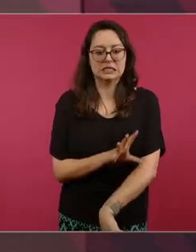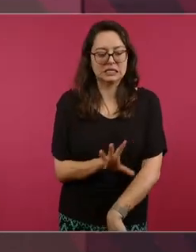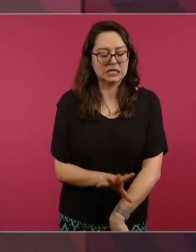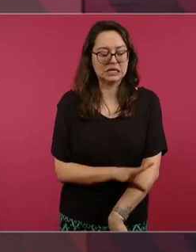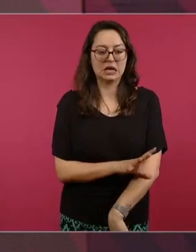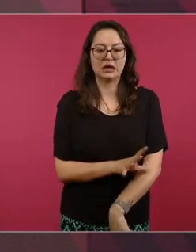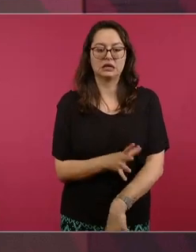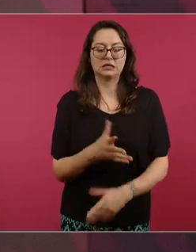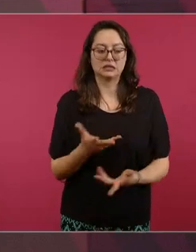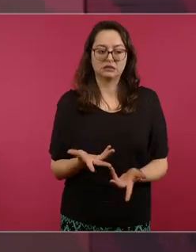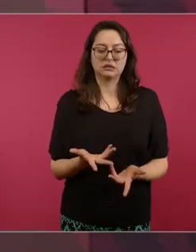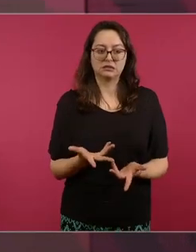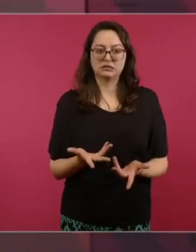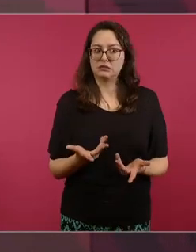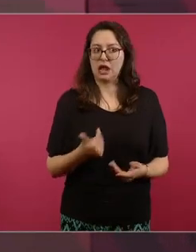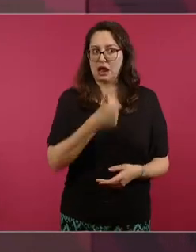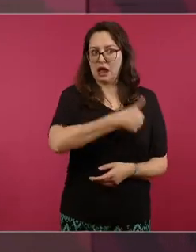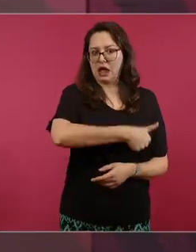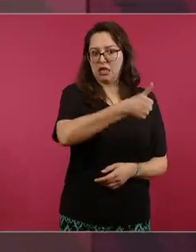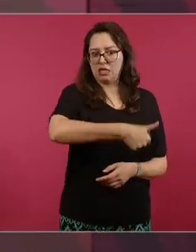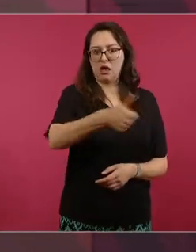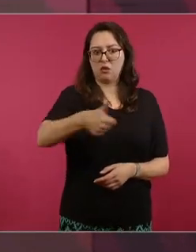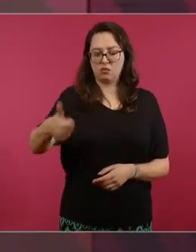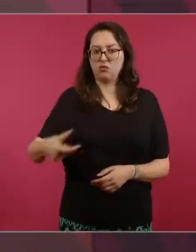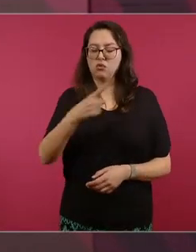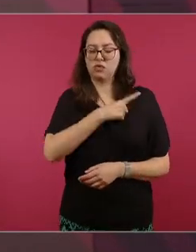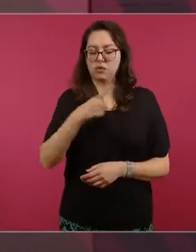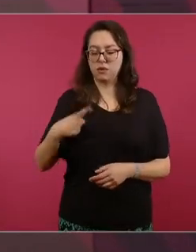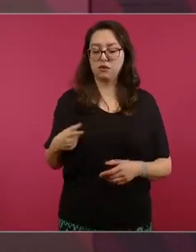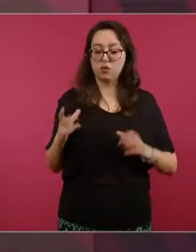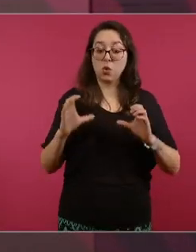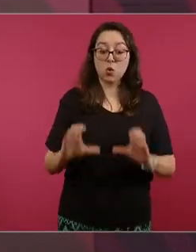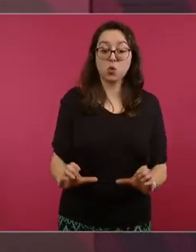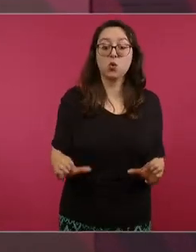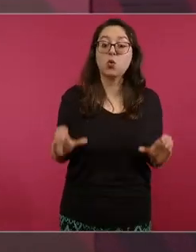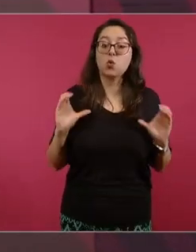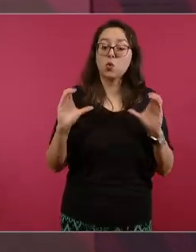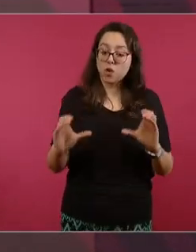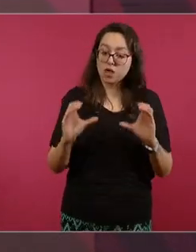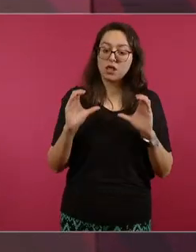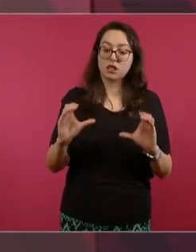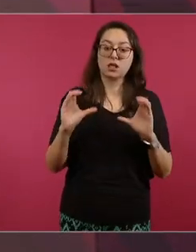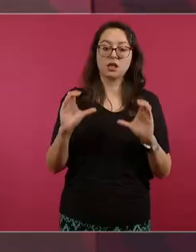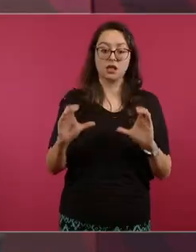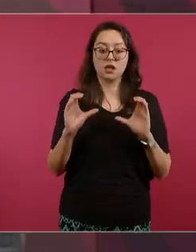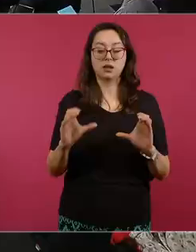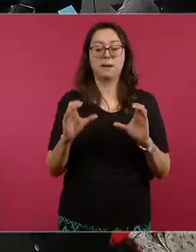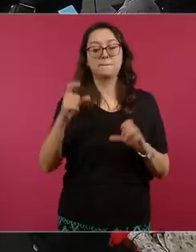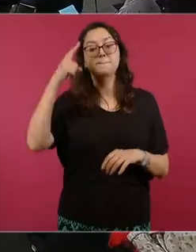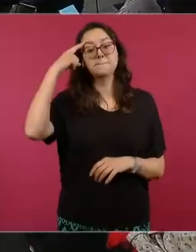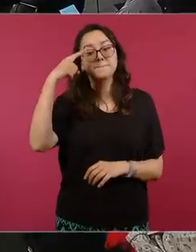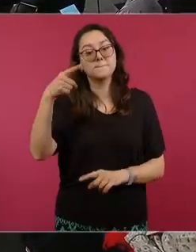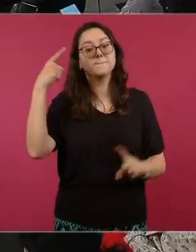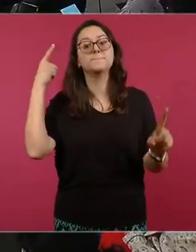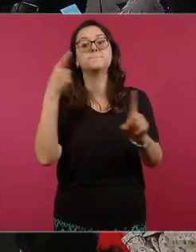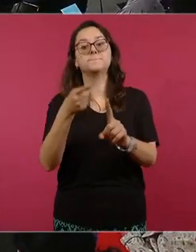que así ayudamos a tener un mejor